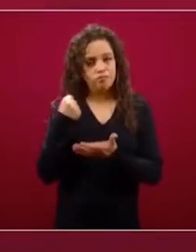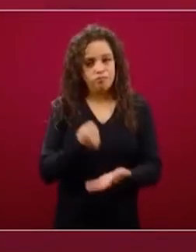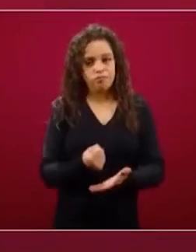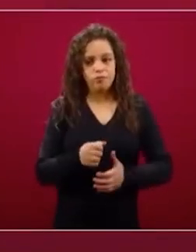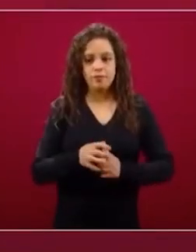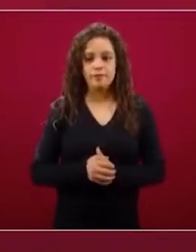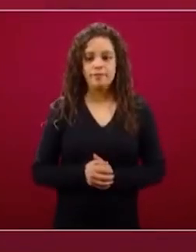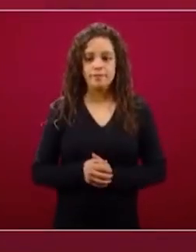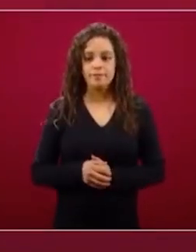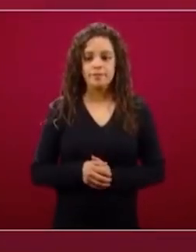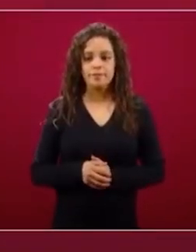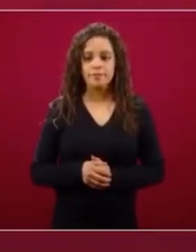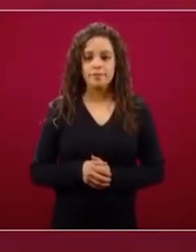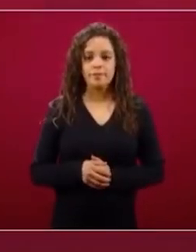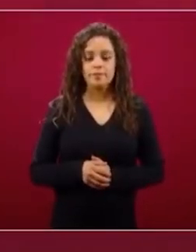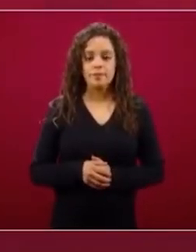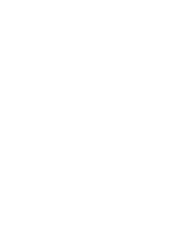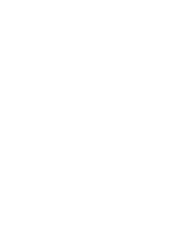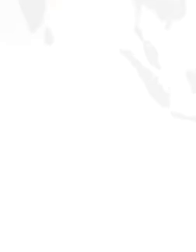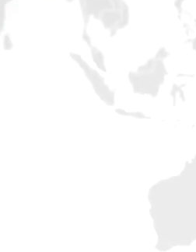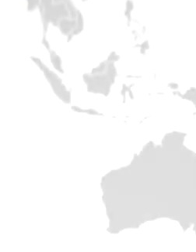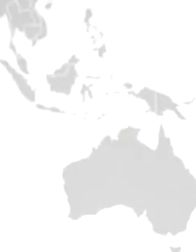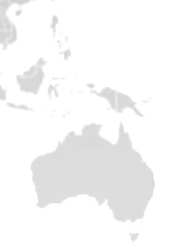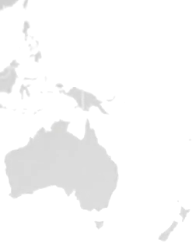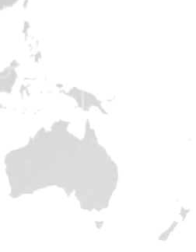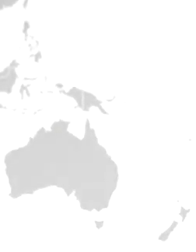el ciclo agrícola.